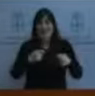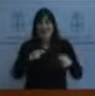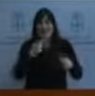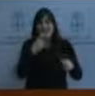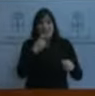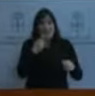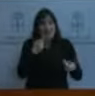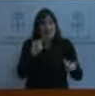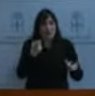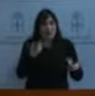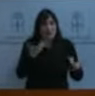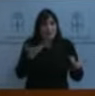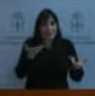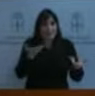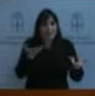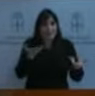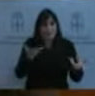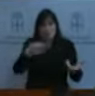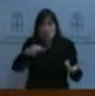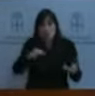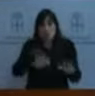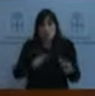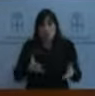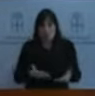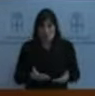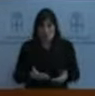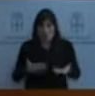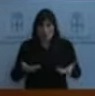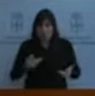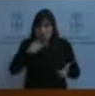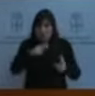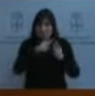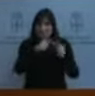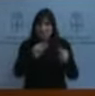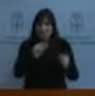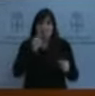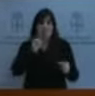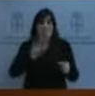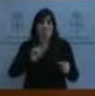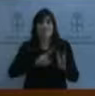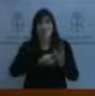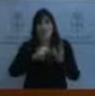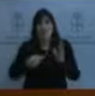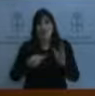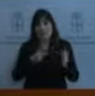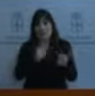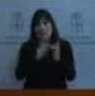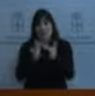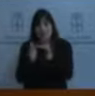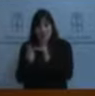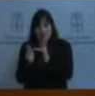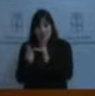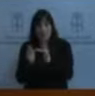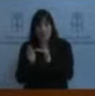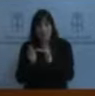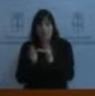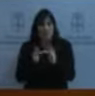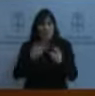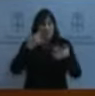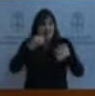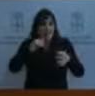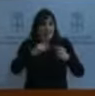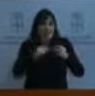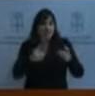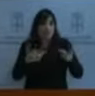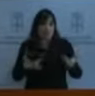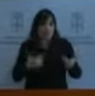la realidad que tenemos en Asturias desde el punto de vista de la conectividad, la que ahora comentaré un panorama, es fundamental